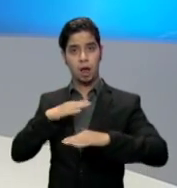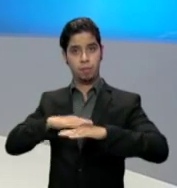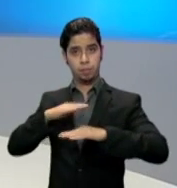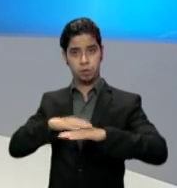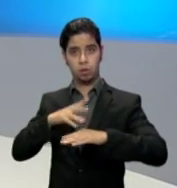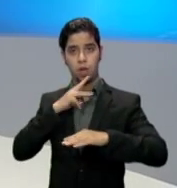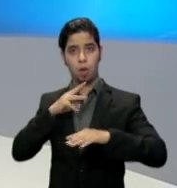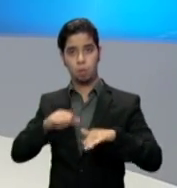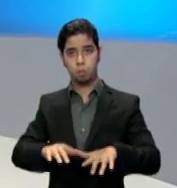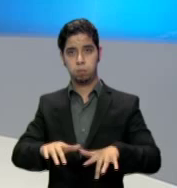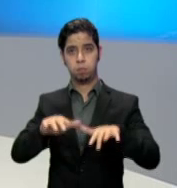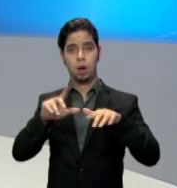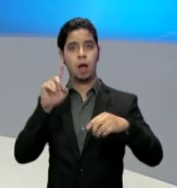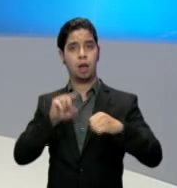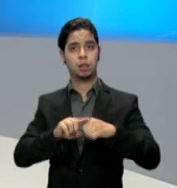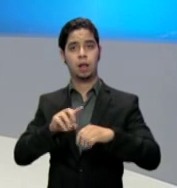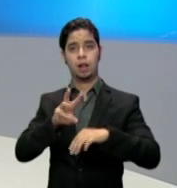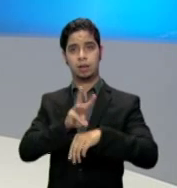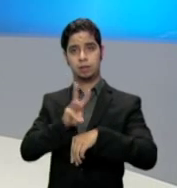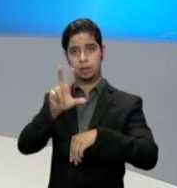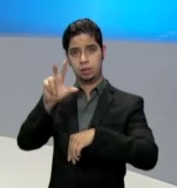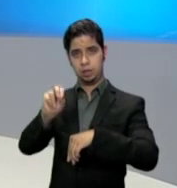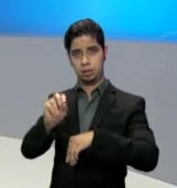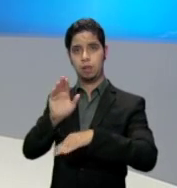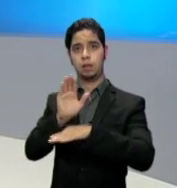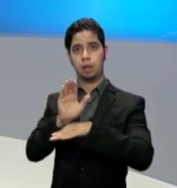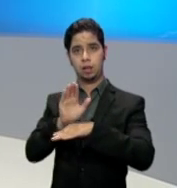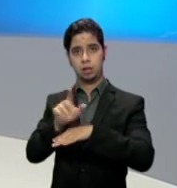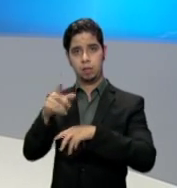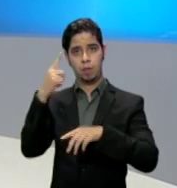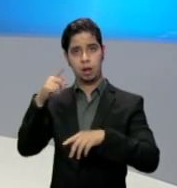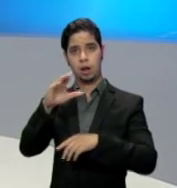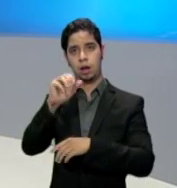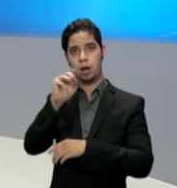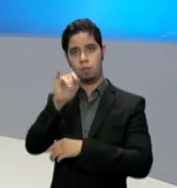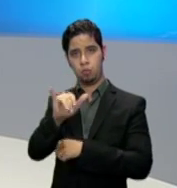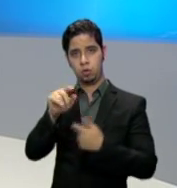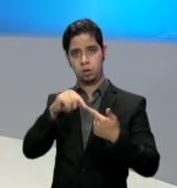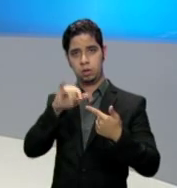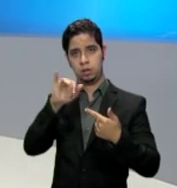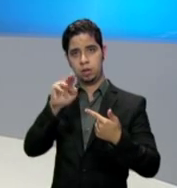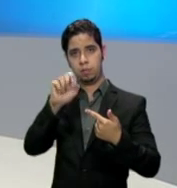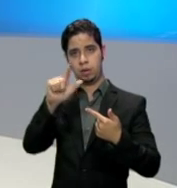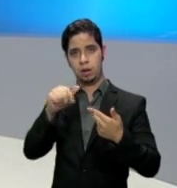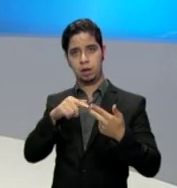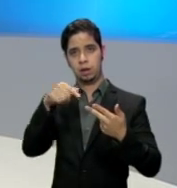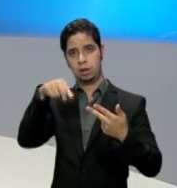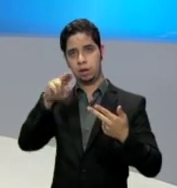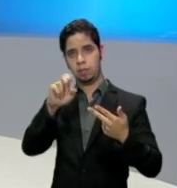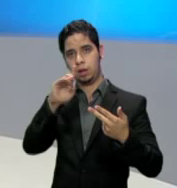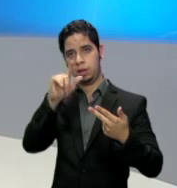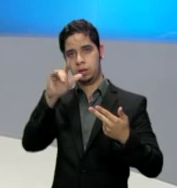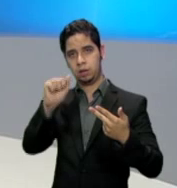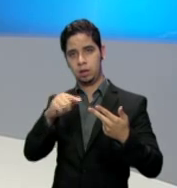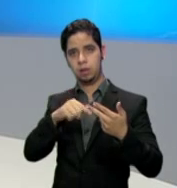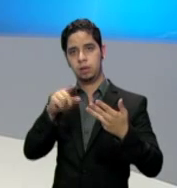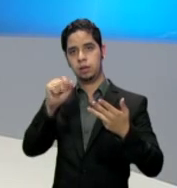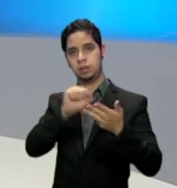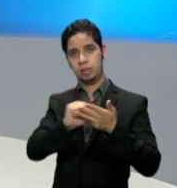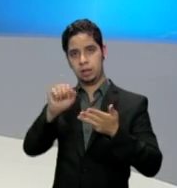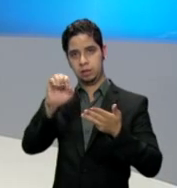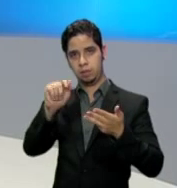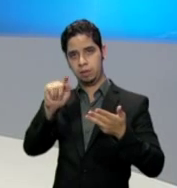inundaciones repentinas hasta las 6 y 30 de la tarde para los municipios de Camuy, Isabela, Quebradilla, San Sebastián y Lares. La